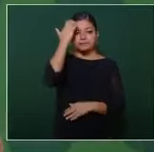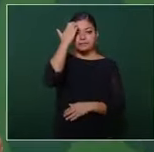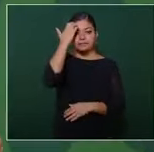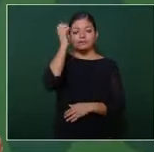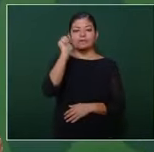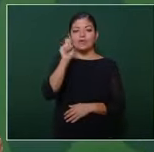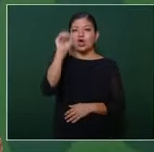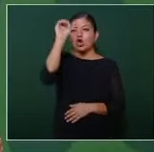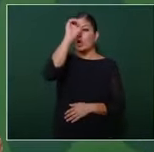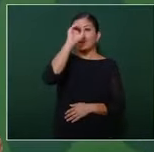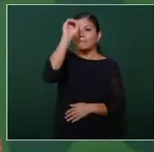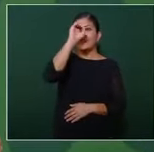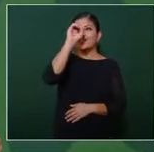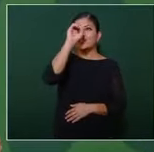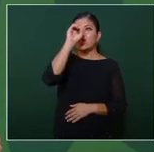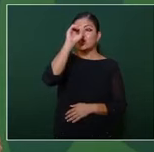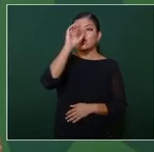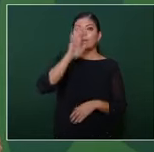opinión general